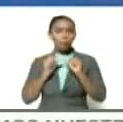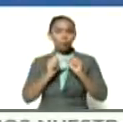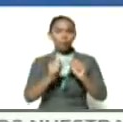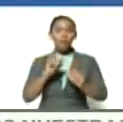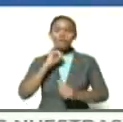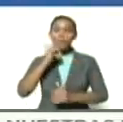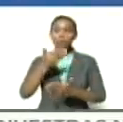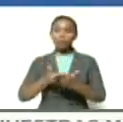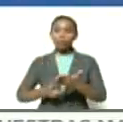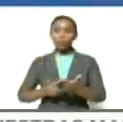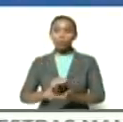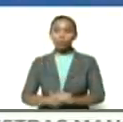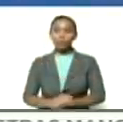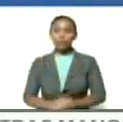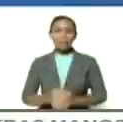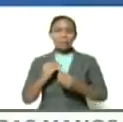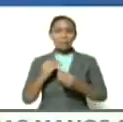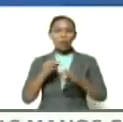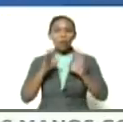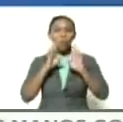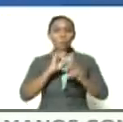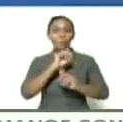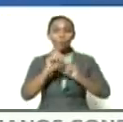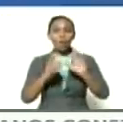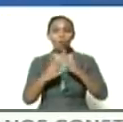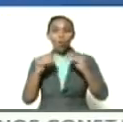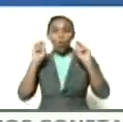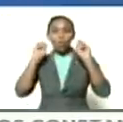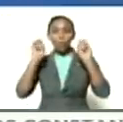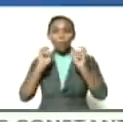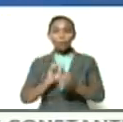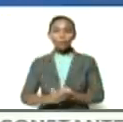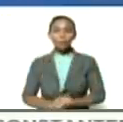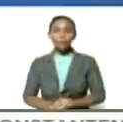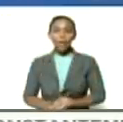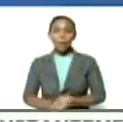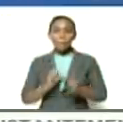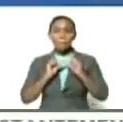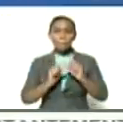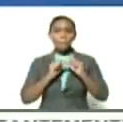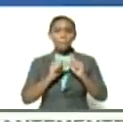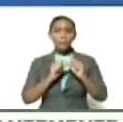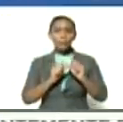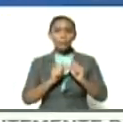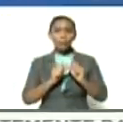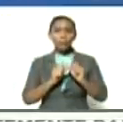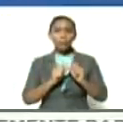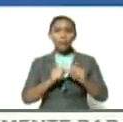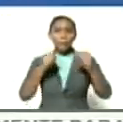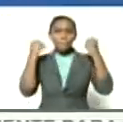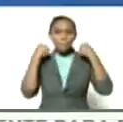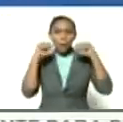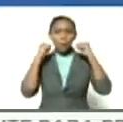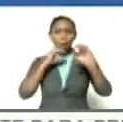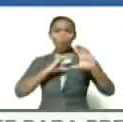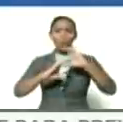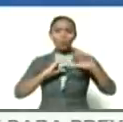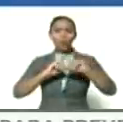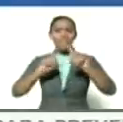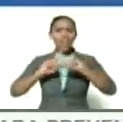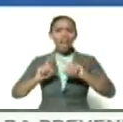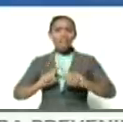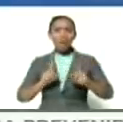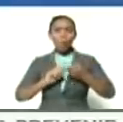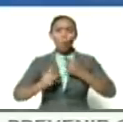informados para consultarlos de todos los temas para mantenerlos entretenidos comunicados con diversas